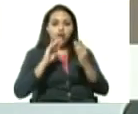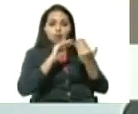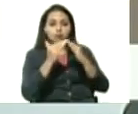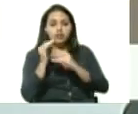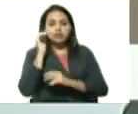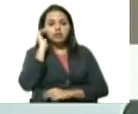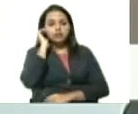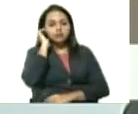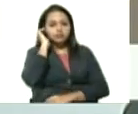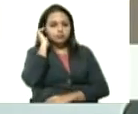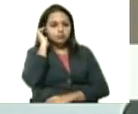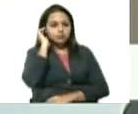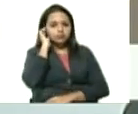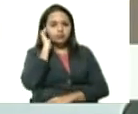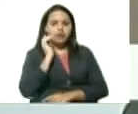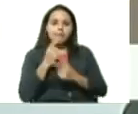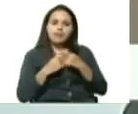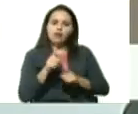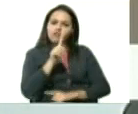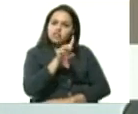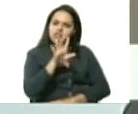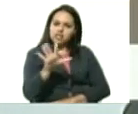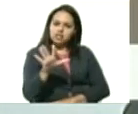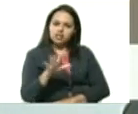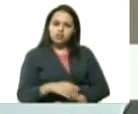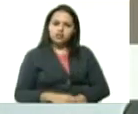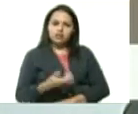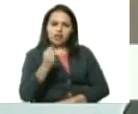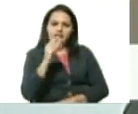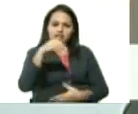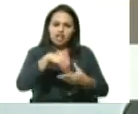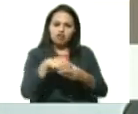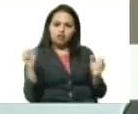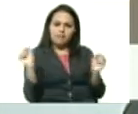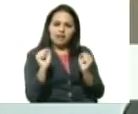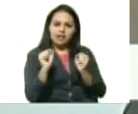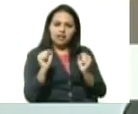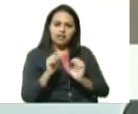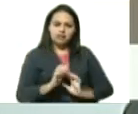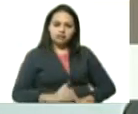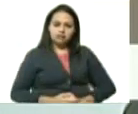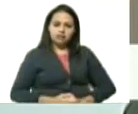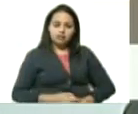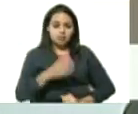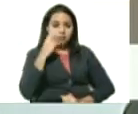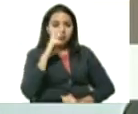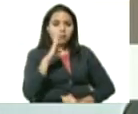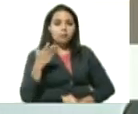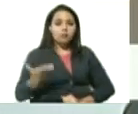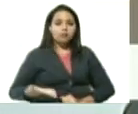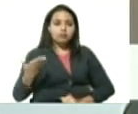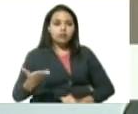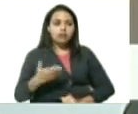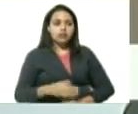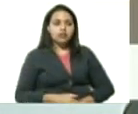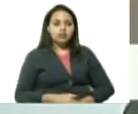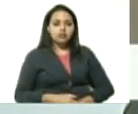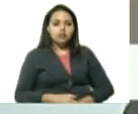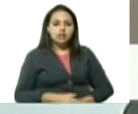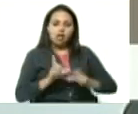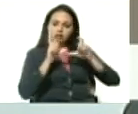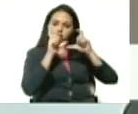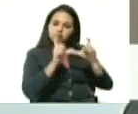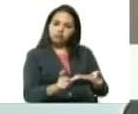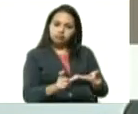pero 25 de esos casos están en el estado mérida fíjese lo importante del acatamiento de las